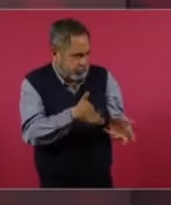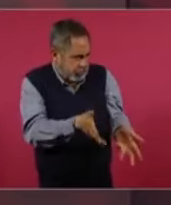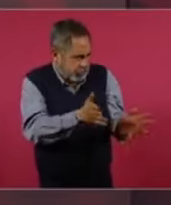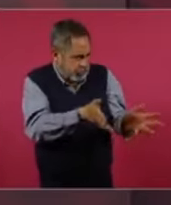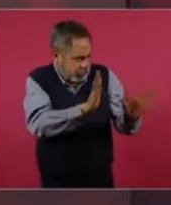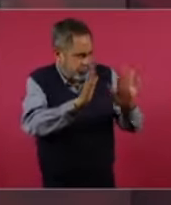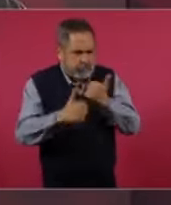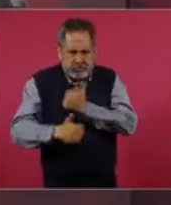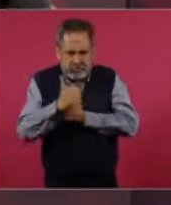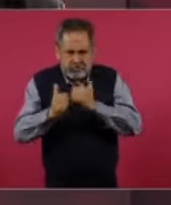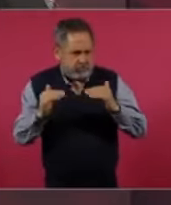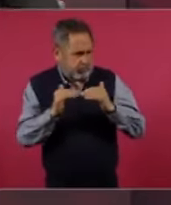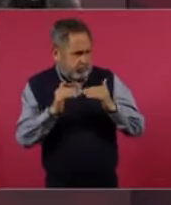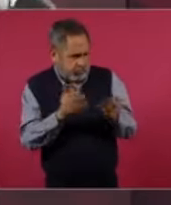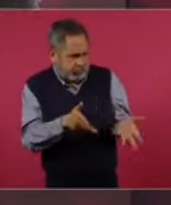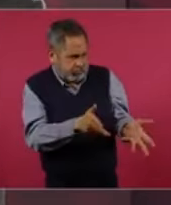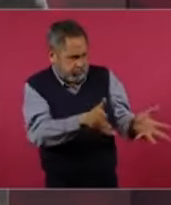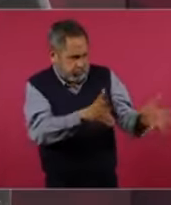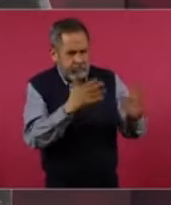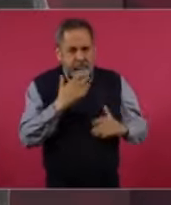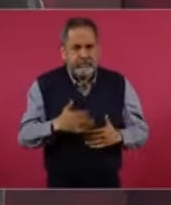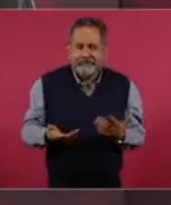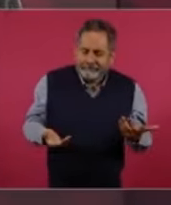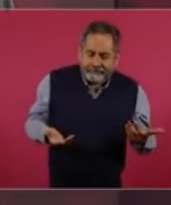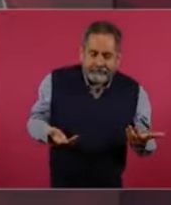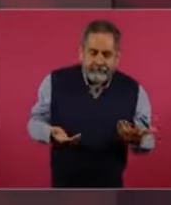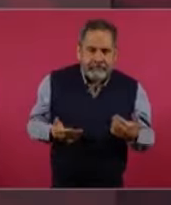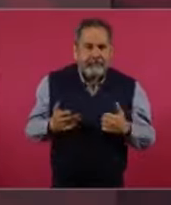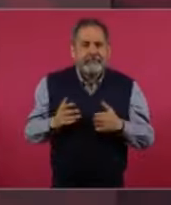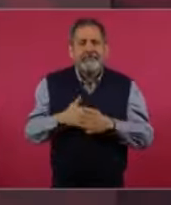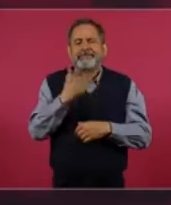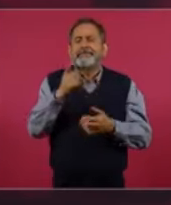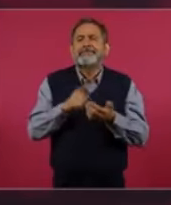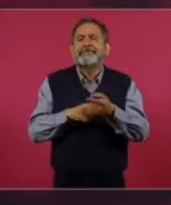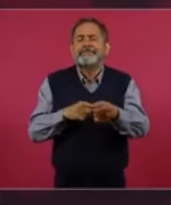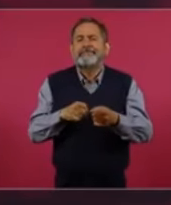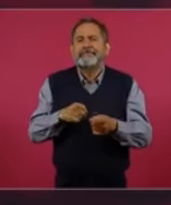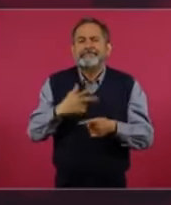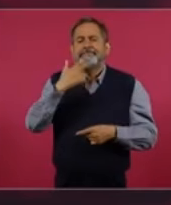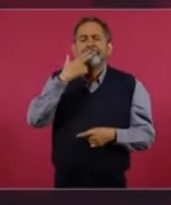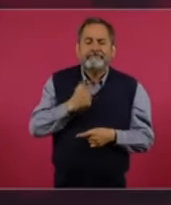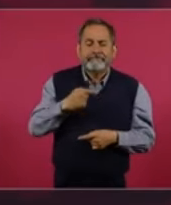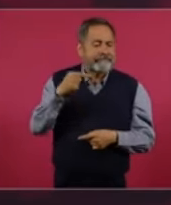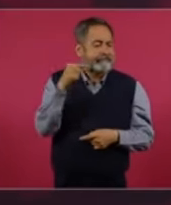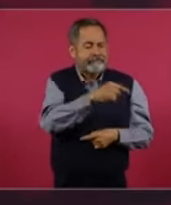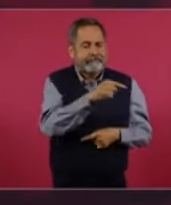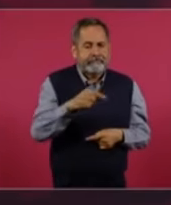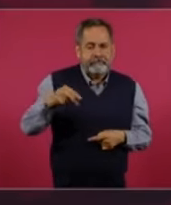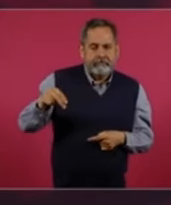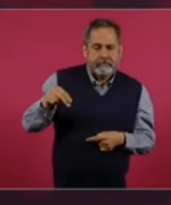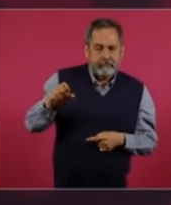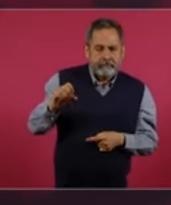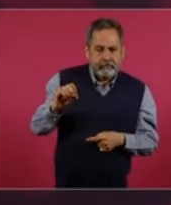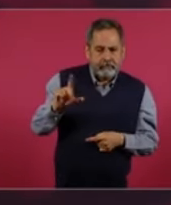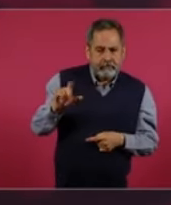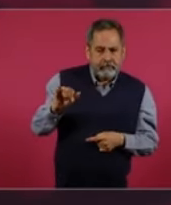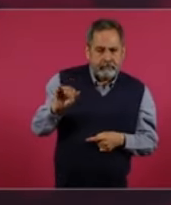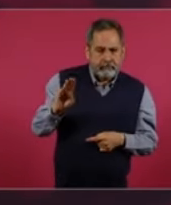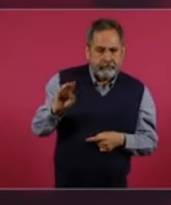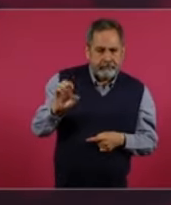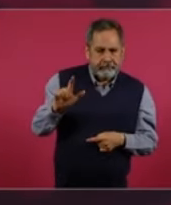Además, ¿por qué no funciona en esencia?, ¿por qué no funcionó el neoliberalismo en